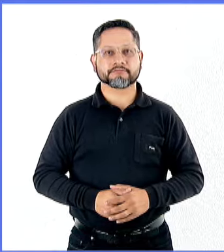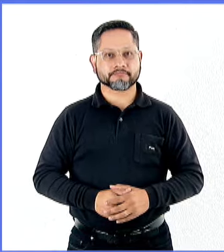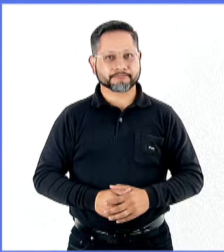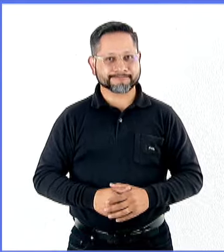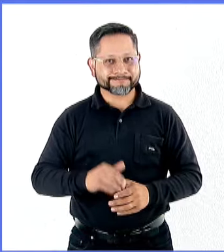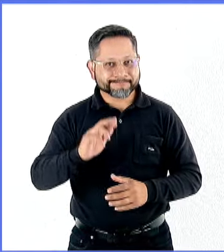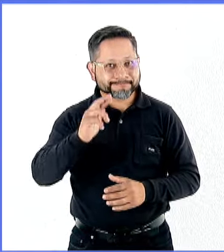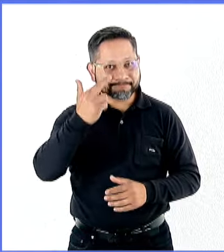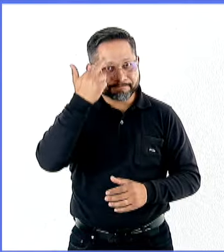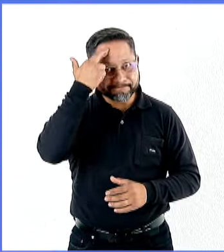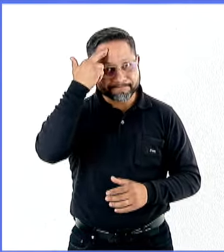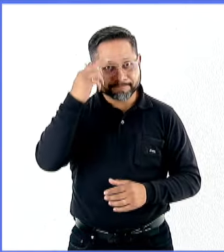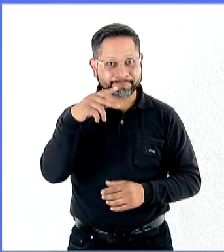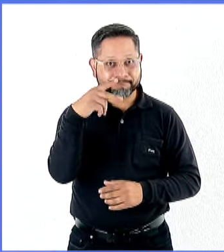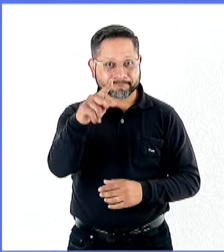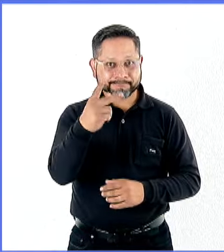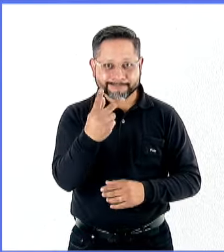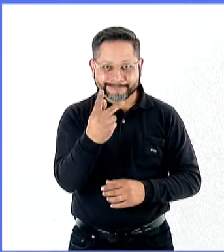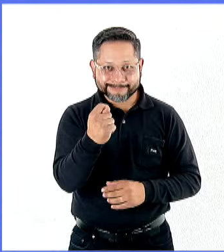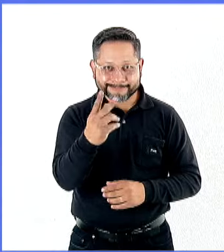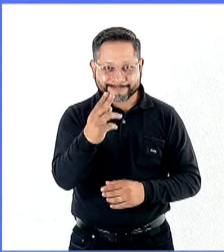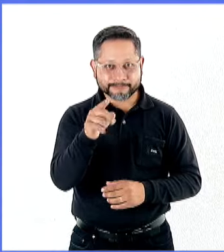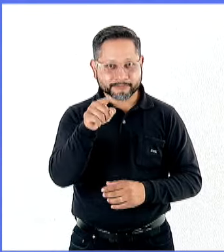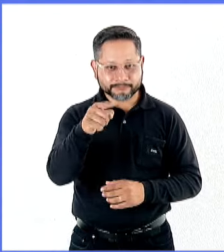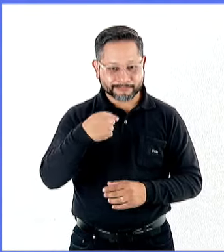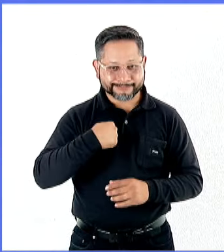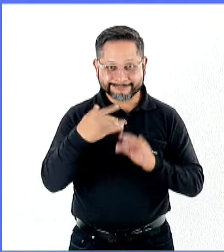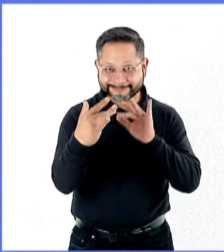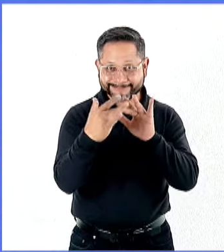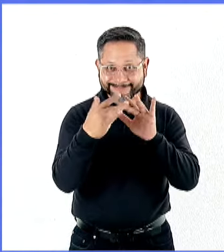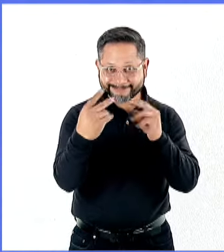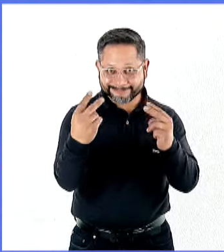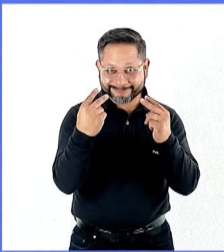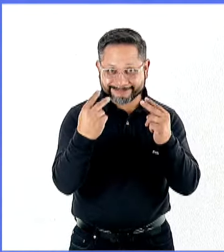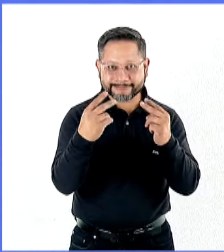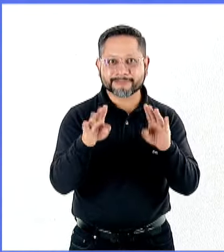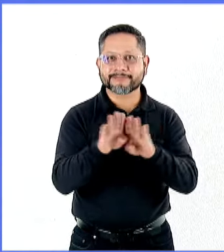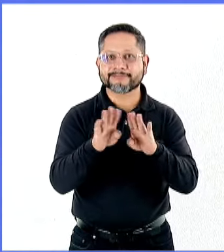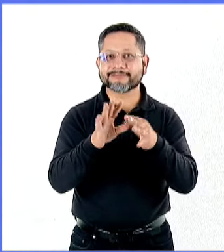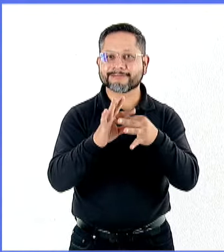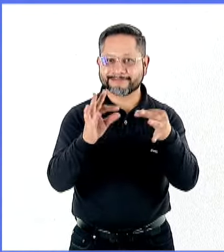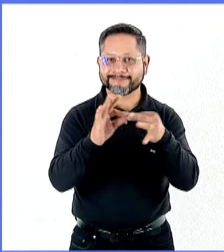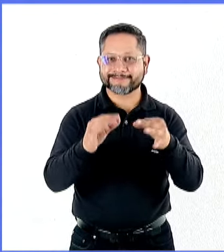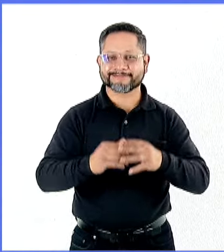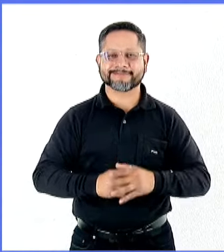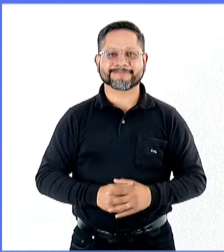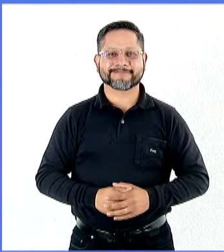Recuerda que es necesario reprogramar tu televisión para seguir en nuestra frecuencia. Ahora te decimos cómo.